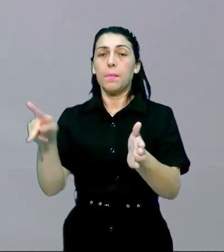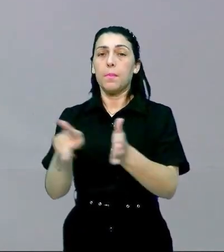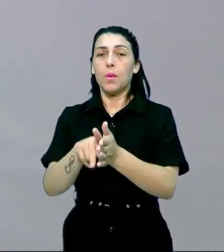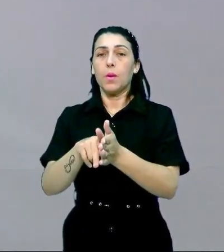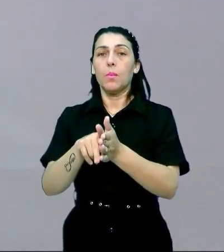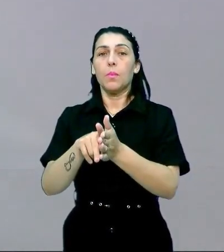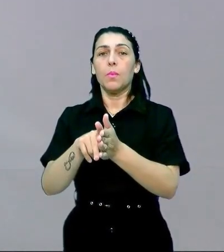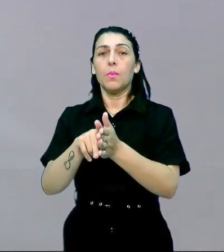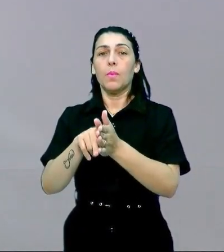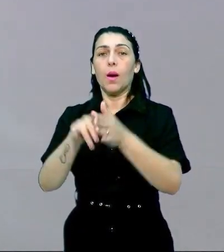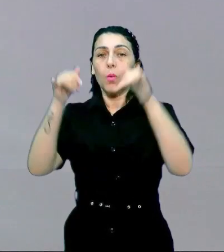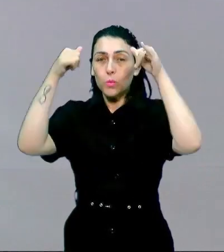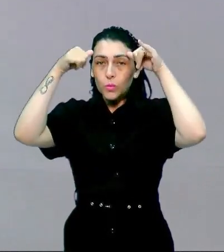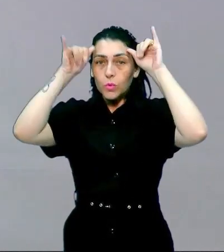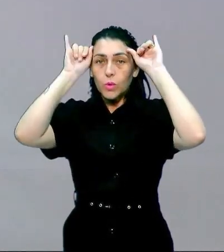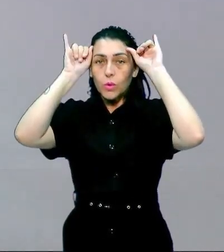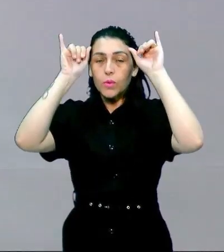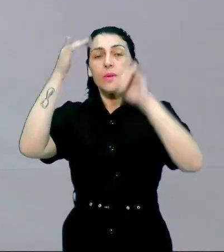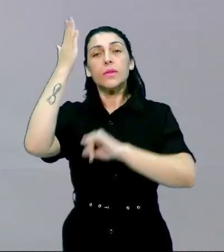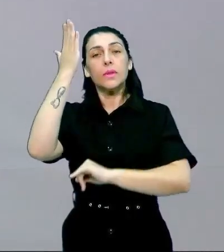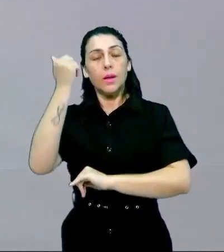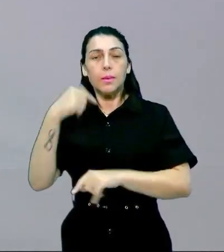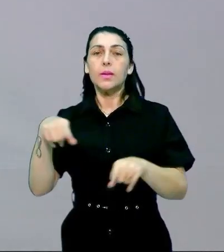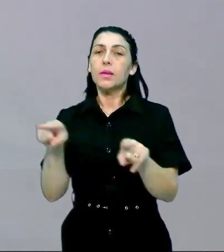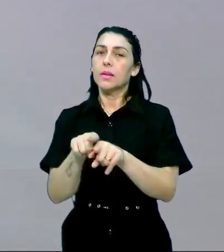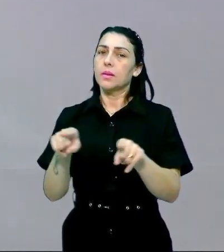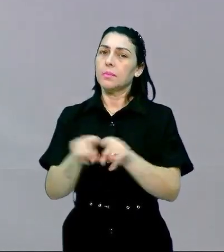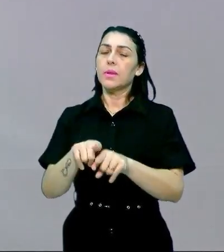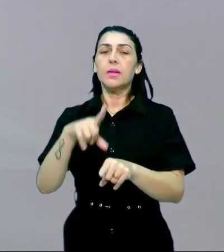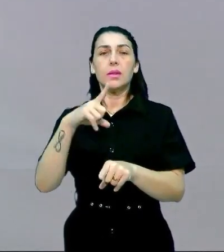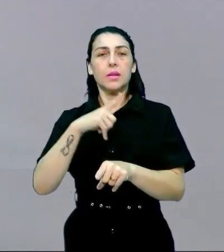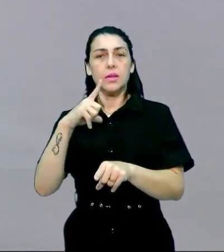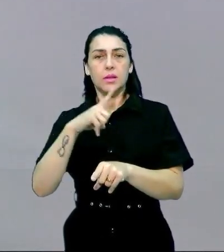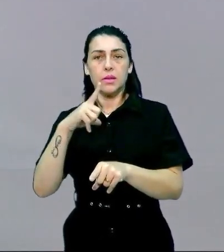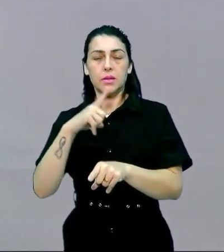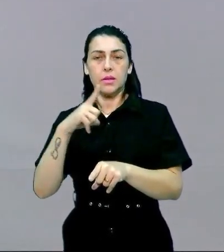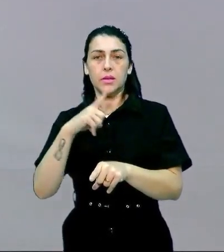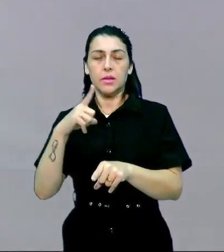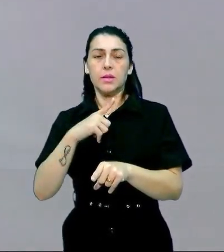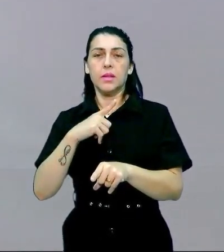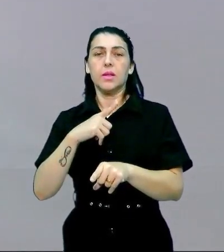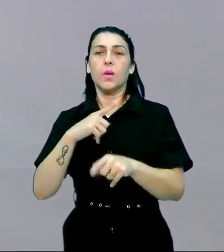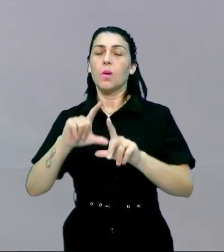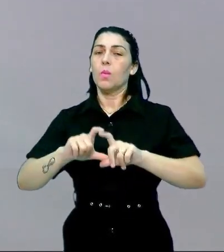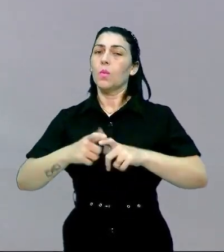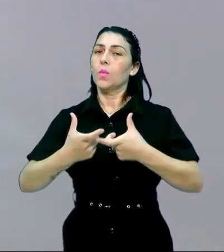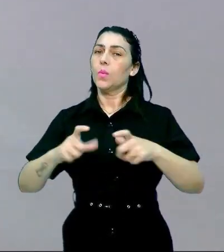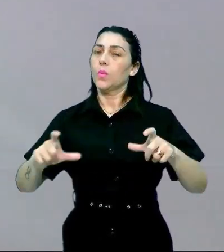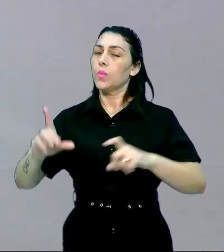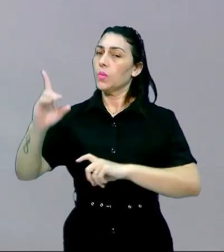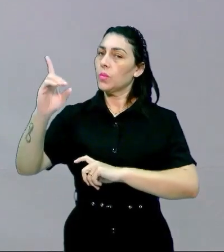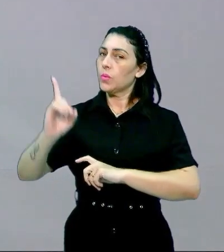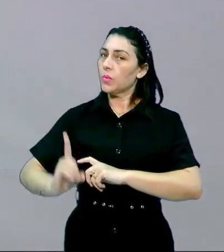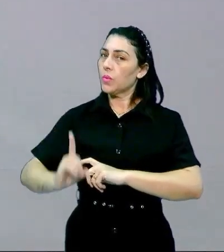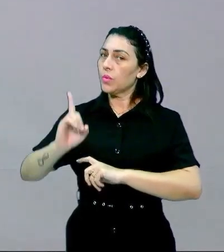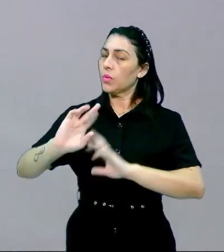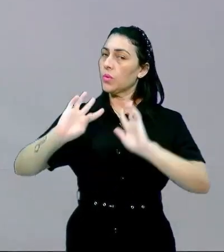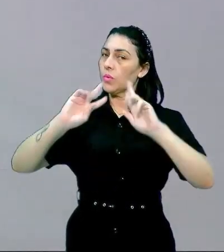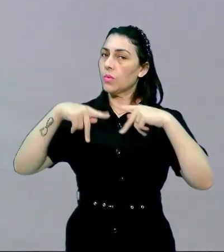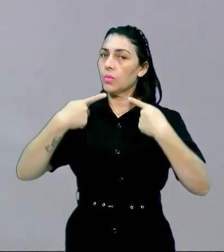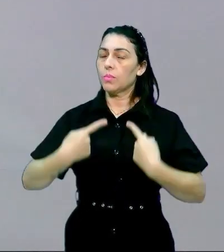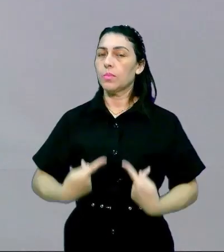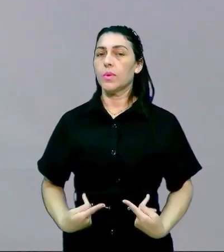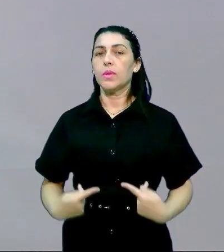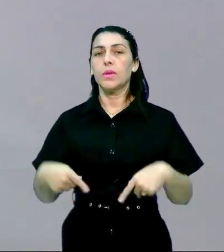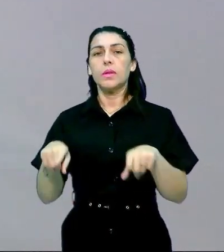entonces sabemos que también hay discusiones hoy con la expansión de los humanos